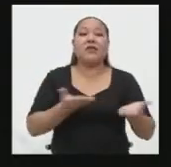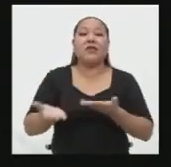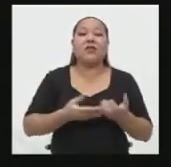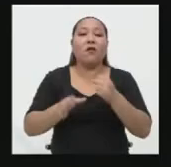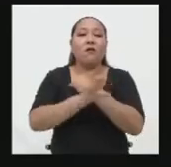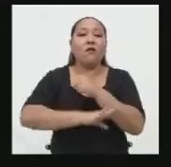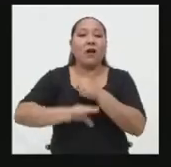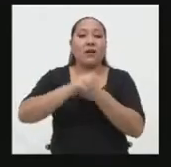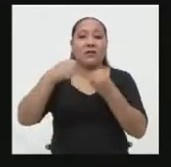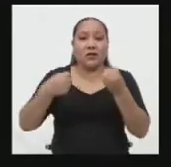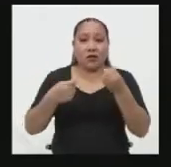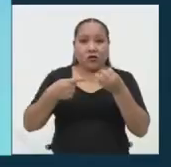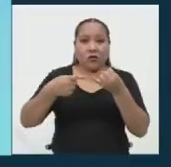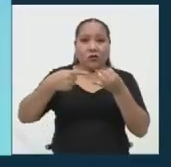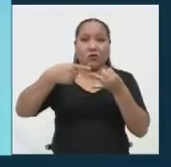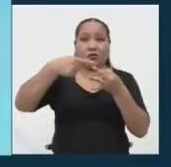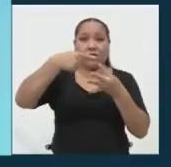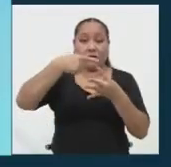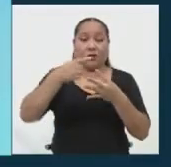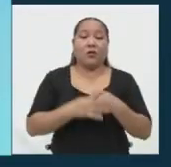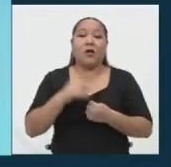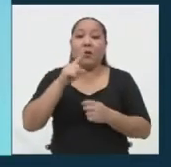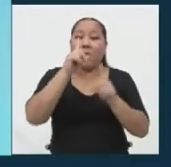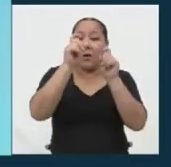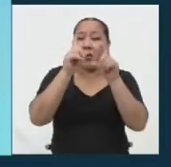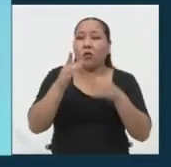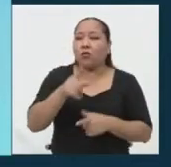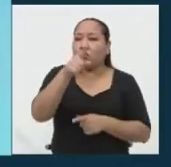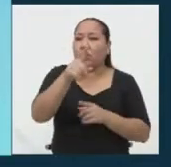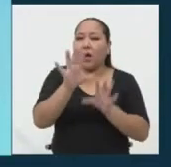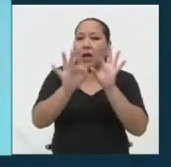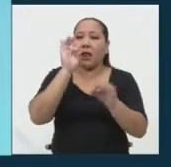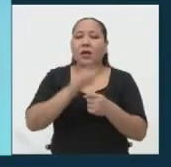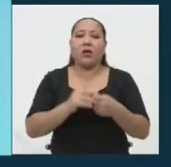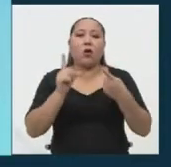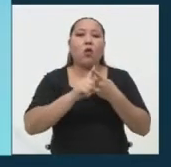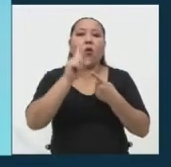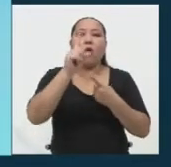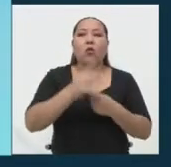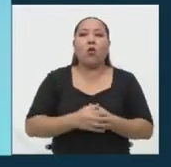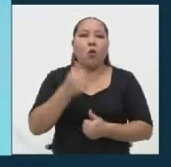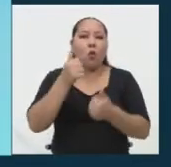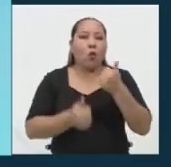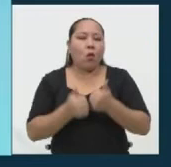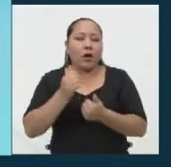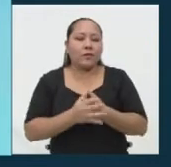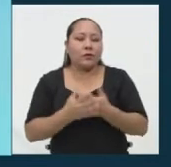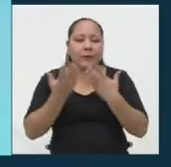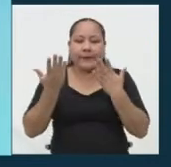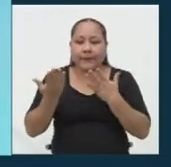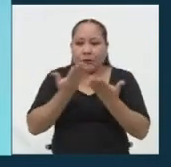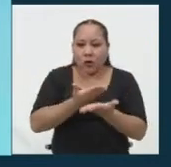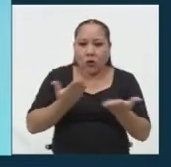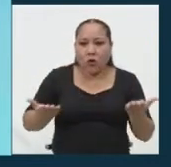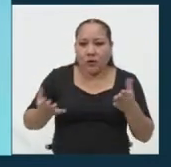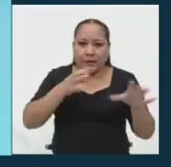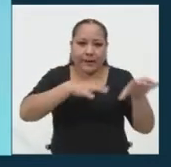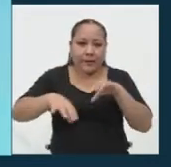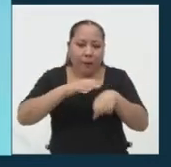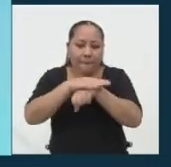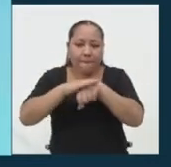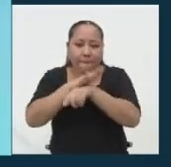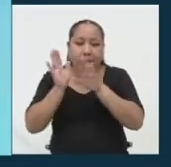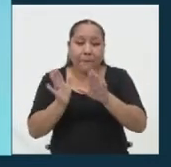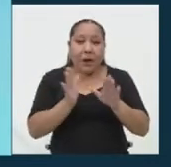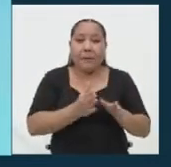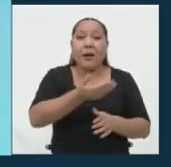de inmediato las preguntas y usted podrá elegir una de ellas. Uno, ¿qué acciones debe contemplar un plan de corto plazo para mejorar